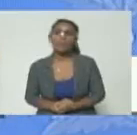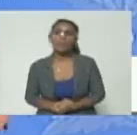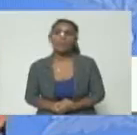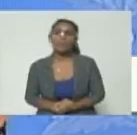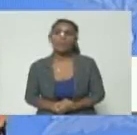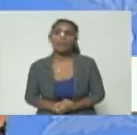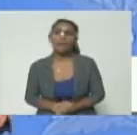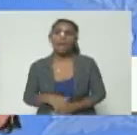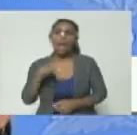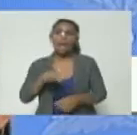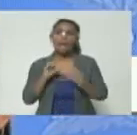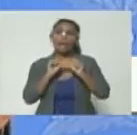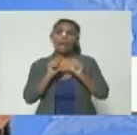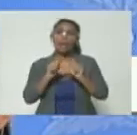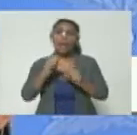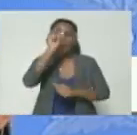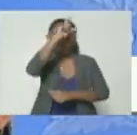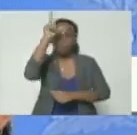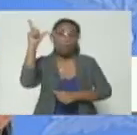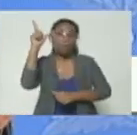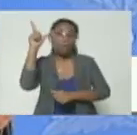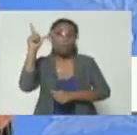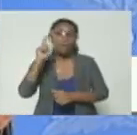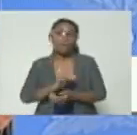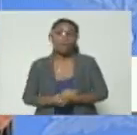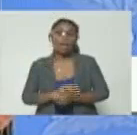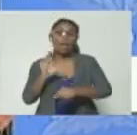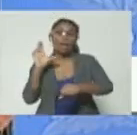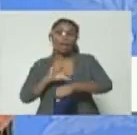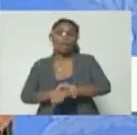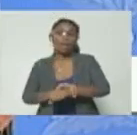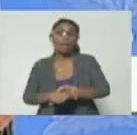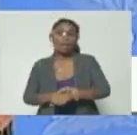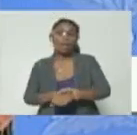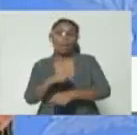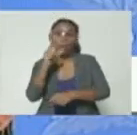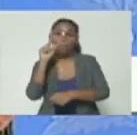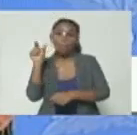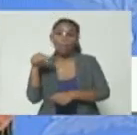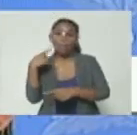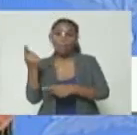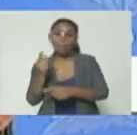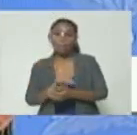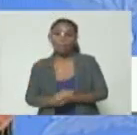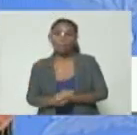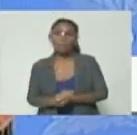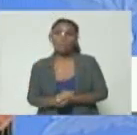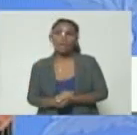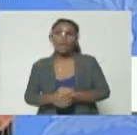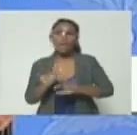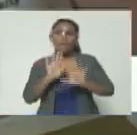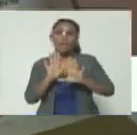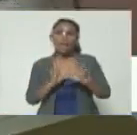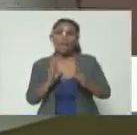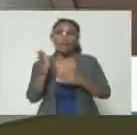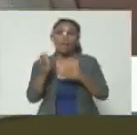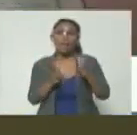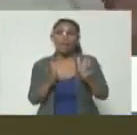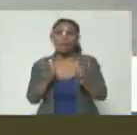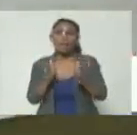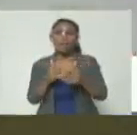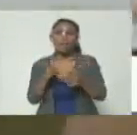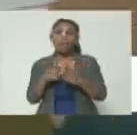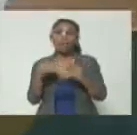aquí sigue Leopoldo López alias Gavilán alias el sociópata de Salamanca está escuadrando con Gilbert esto es él